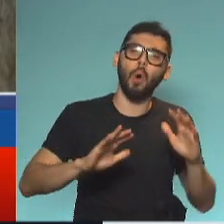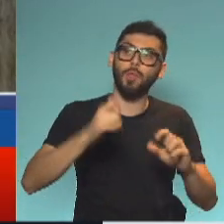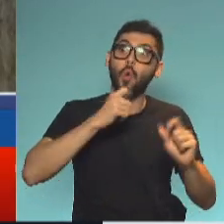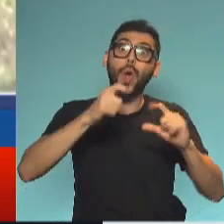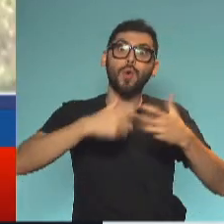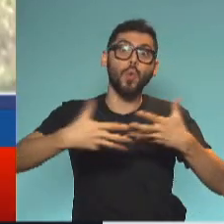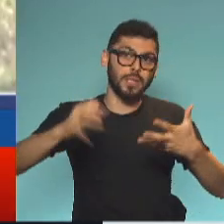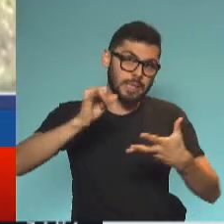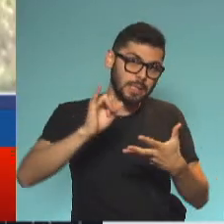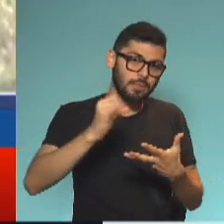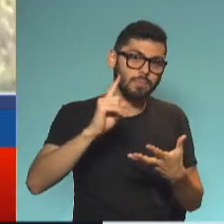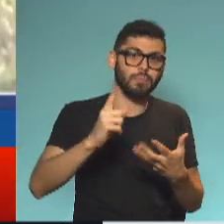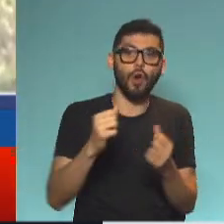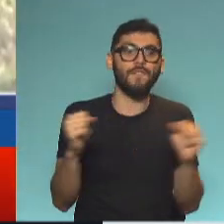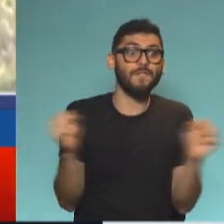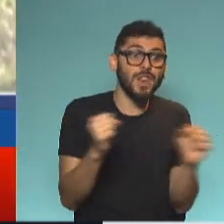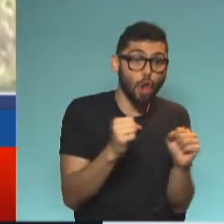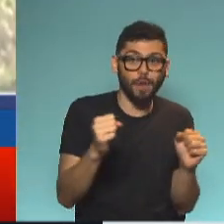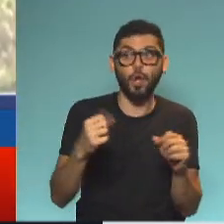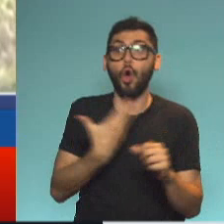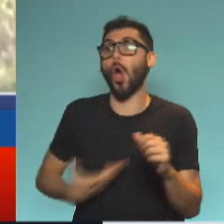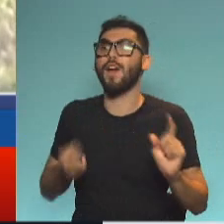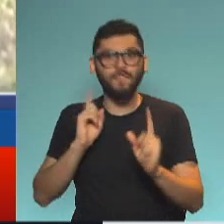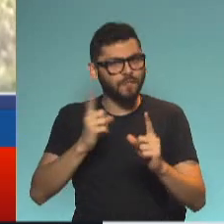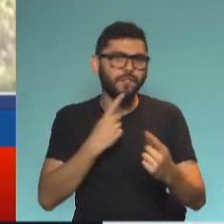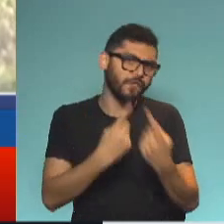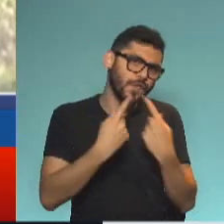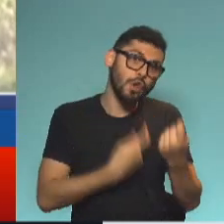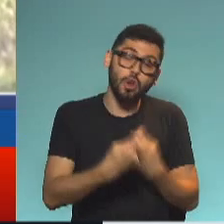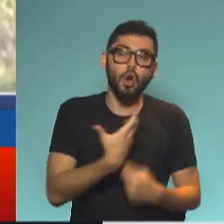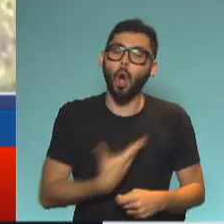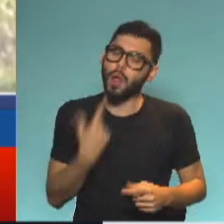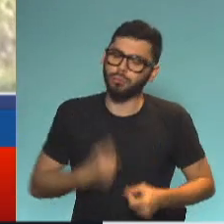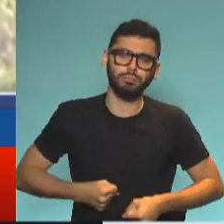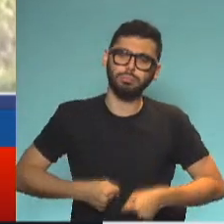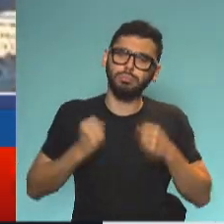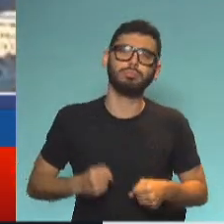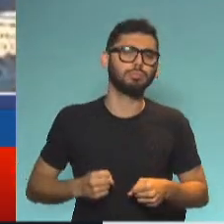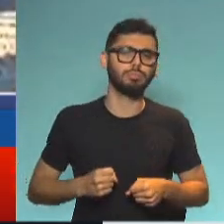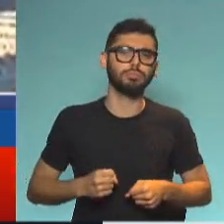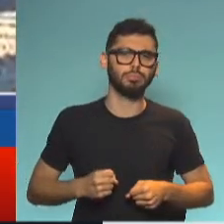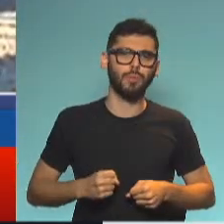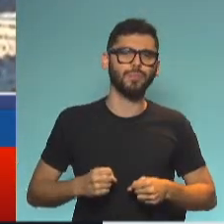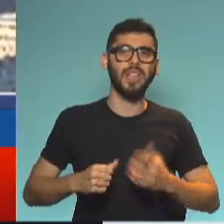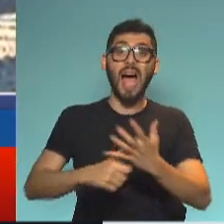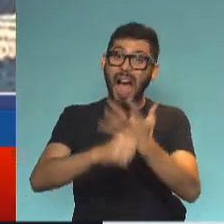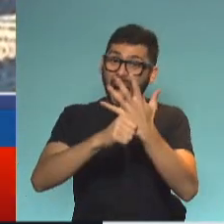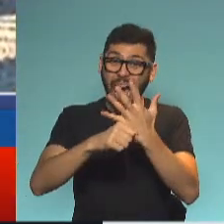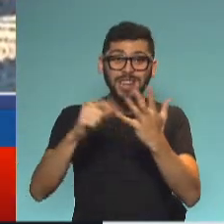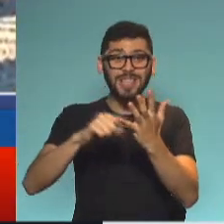la negociación entre los frigoríficos y el gobierno sigue, hay una posición muy firme del gobierno y muy decidida en torno de que haya carne